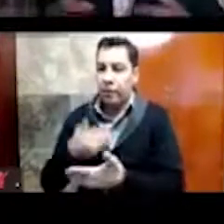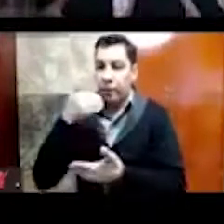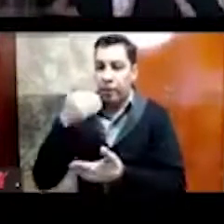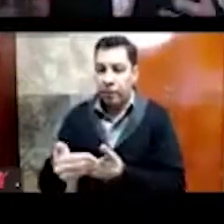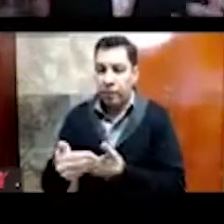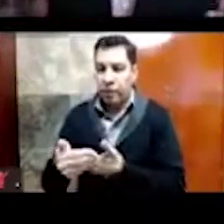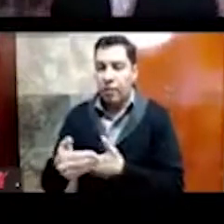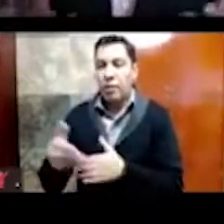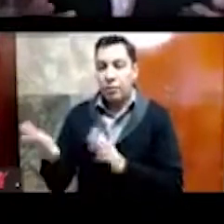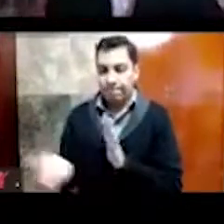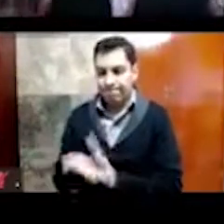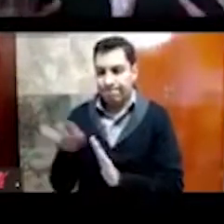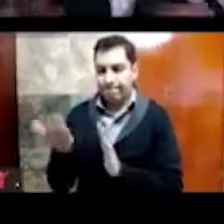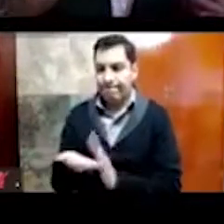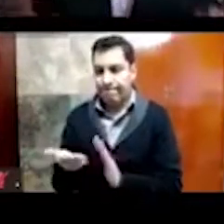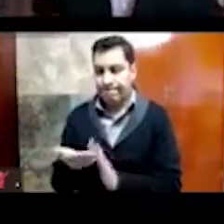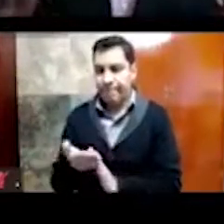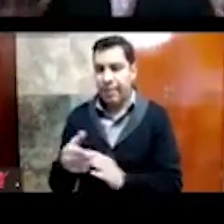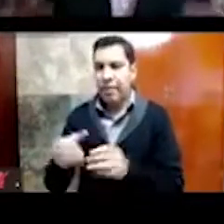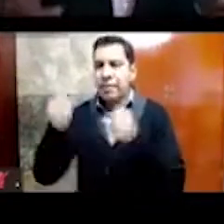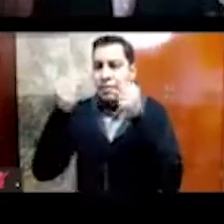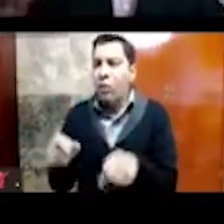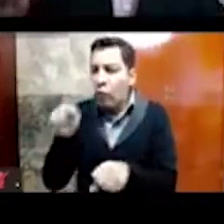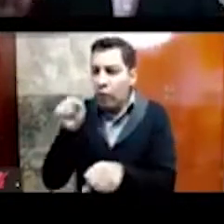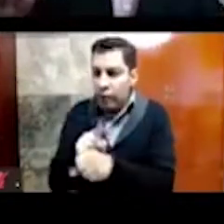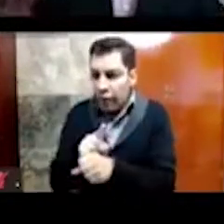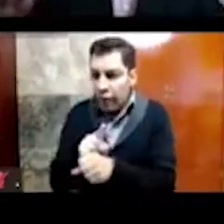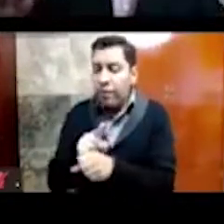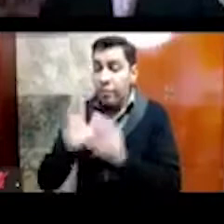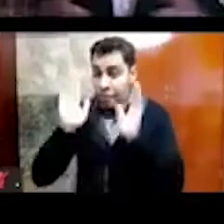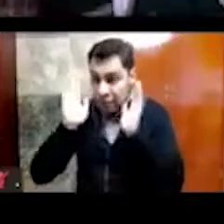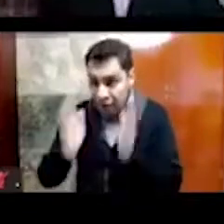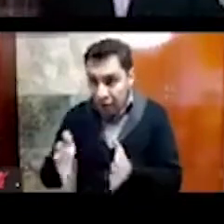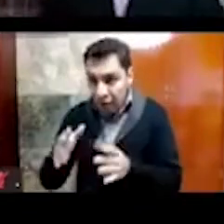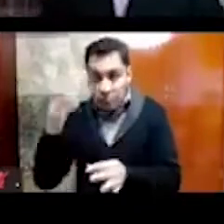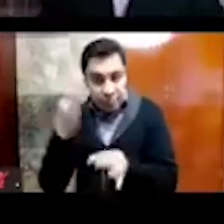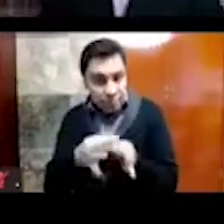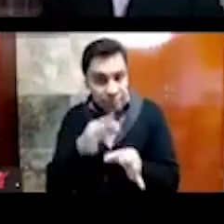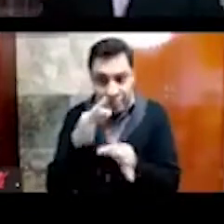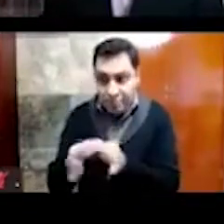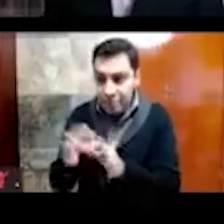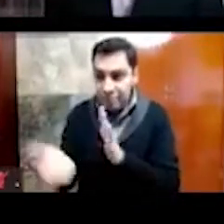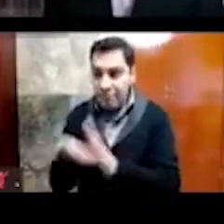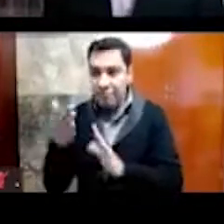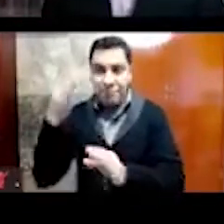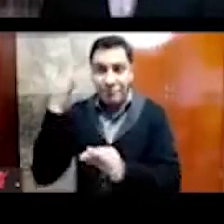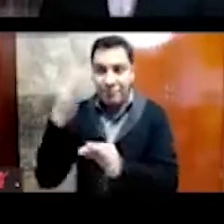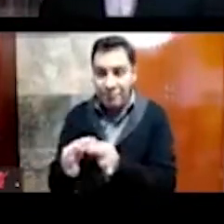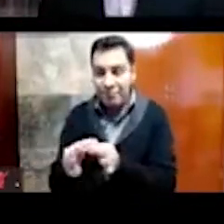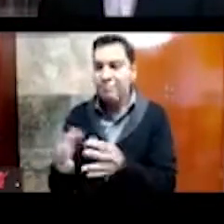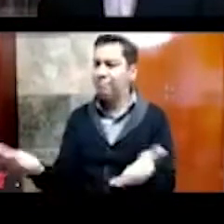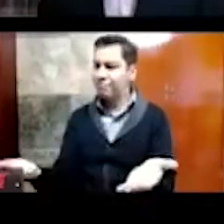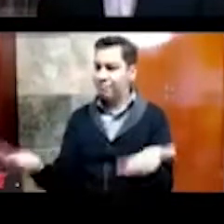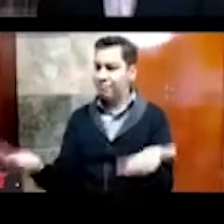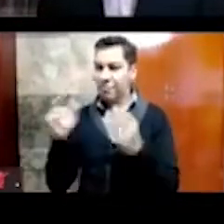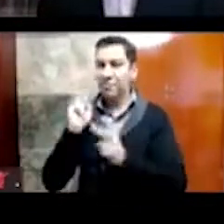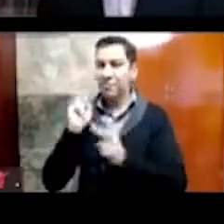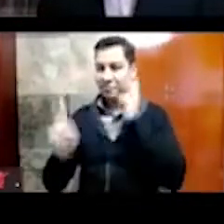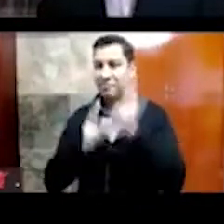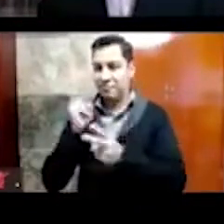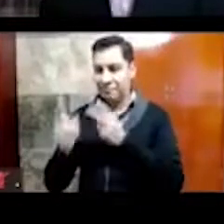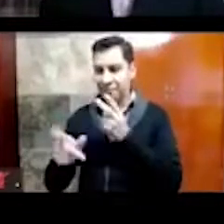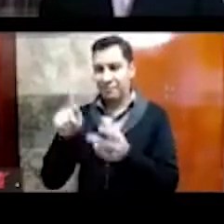para tener las condiciones de seguridad, y podamos visitar estos espacios, de lo que fue el centro ceremonial de